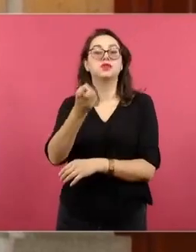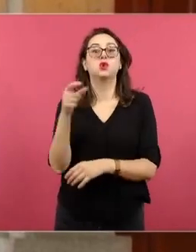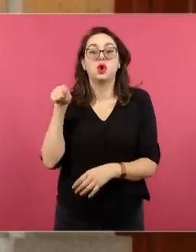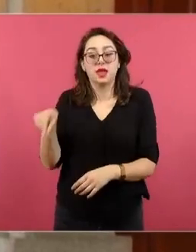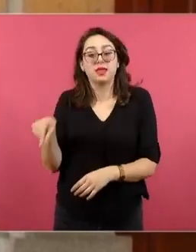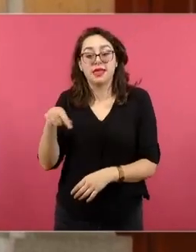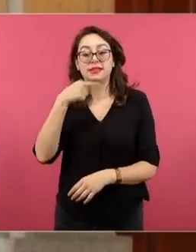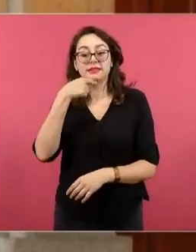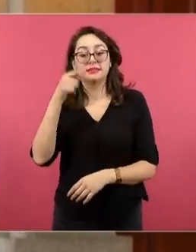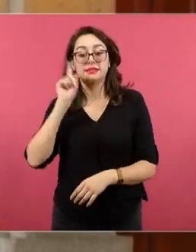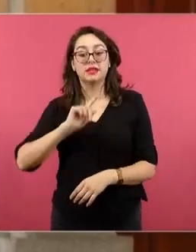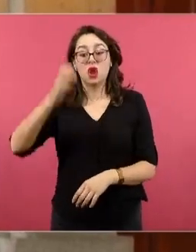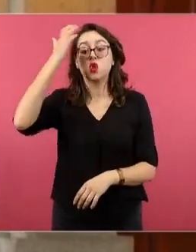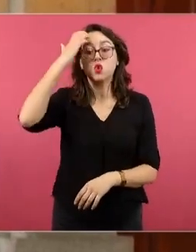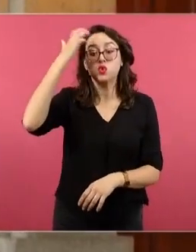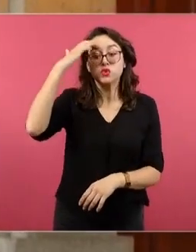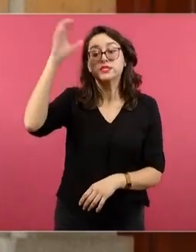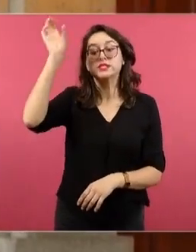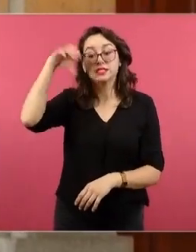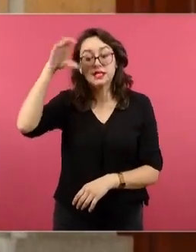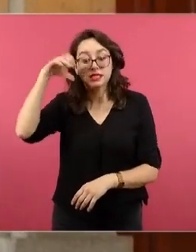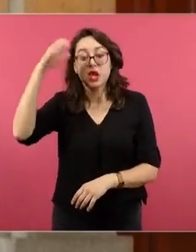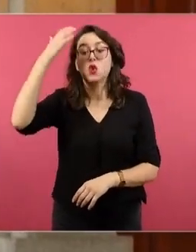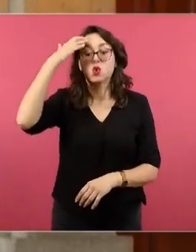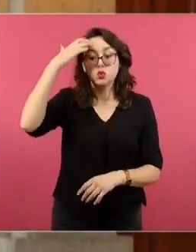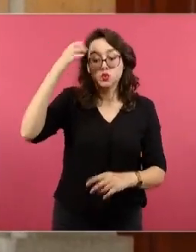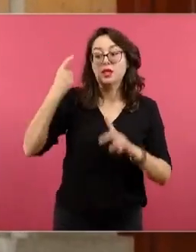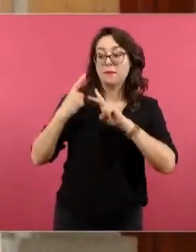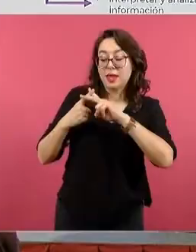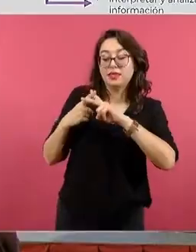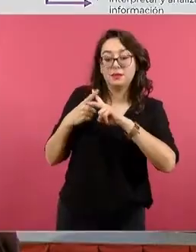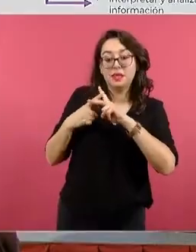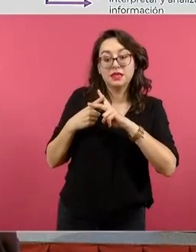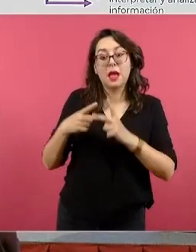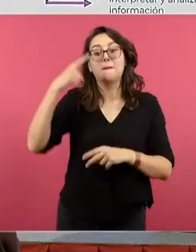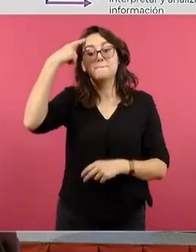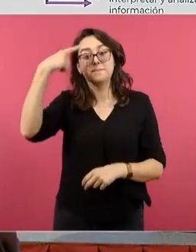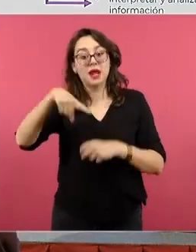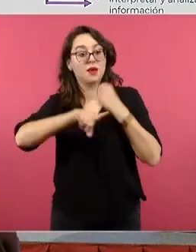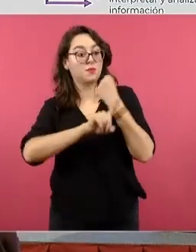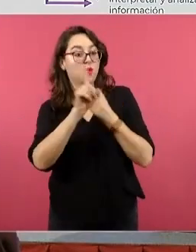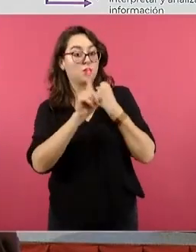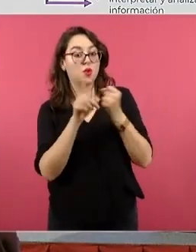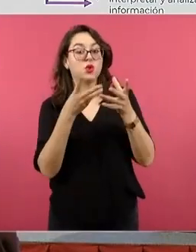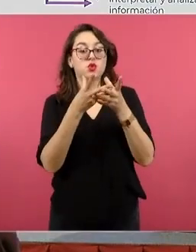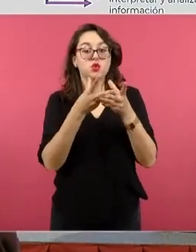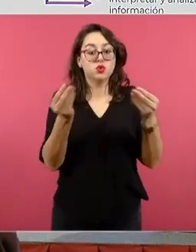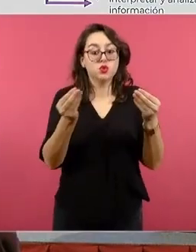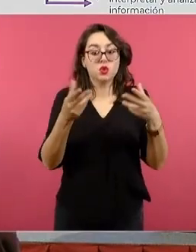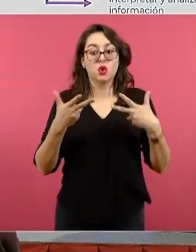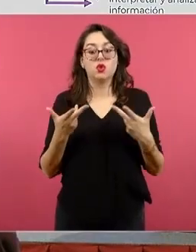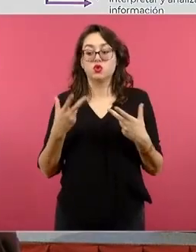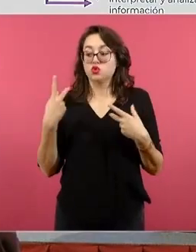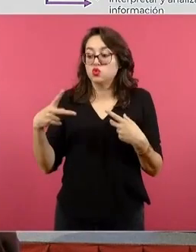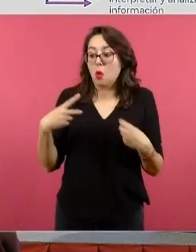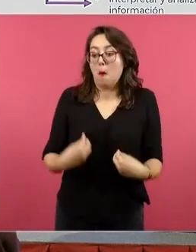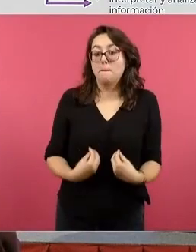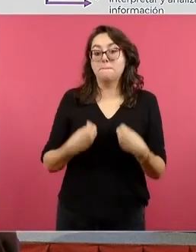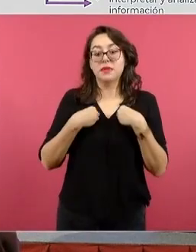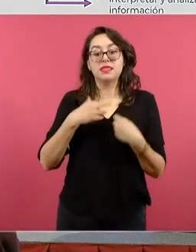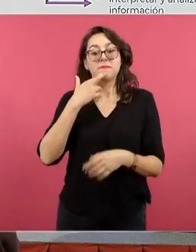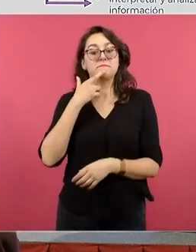Y estos métodos científicos y matemáticos nos aposan para poder tener una vida humana de una manera más